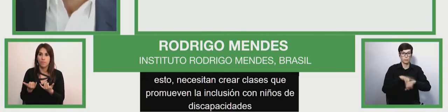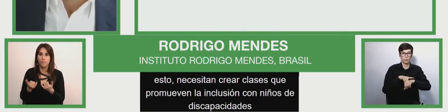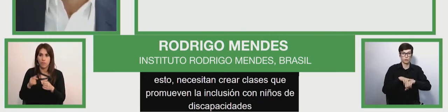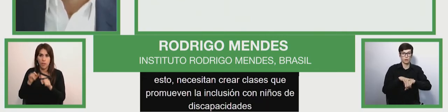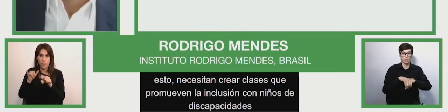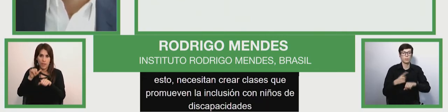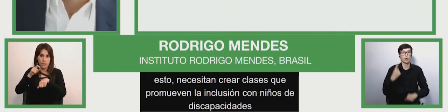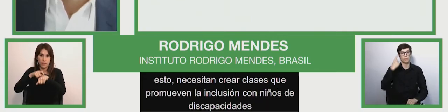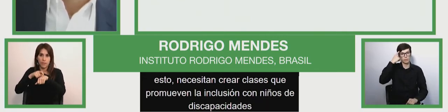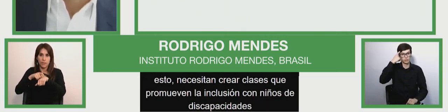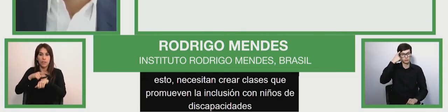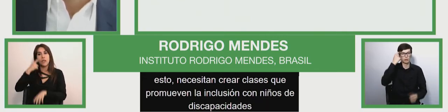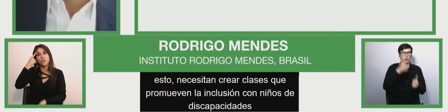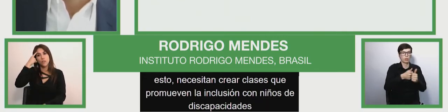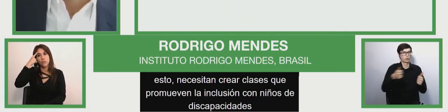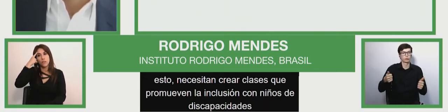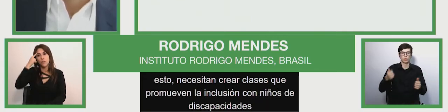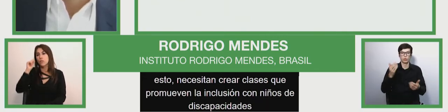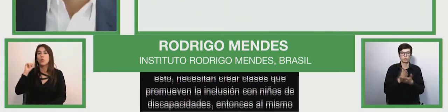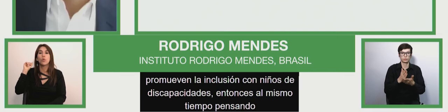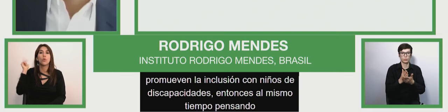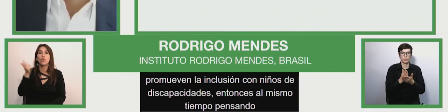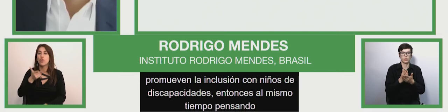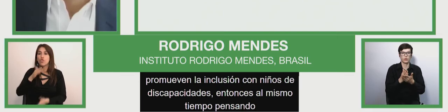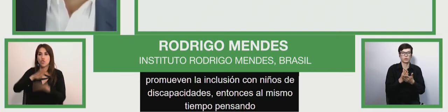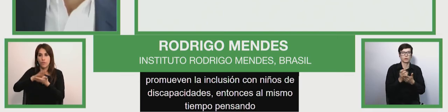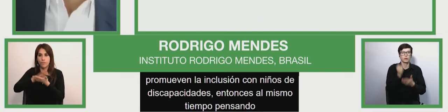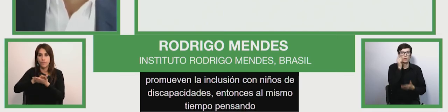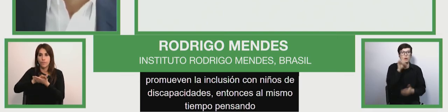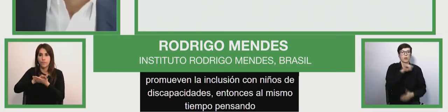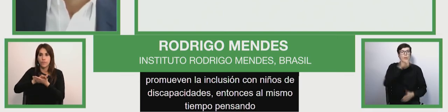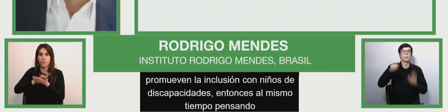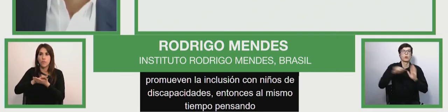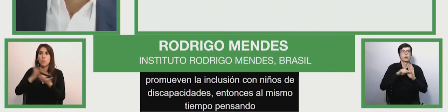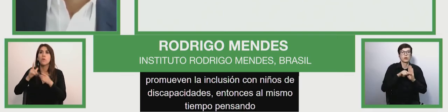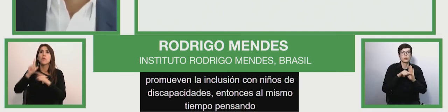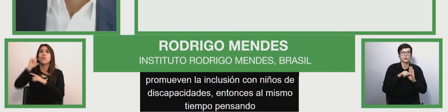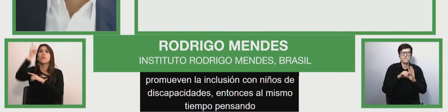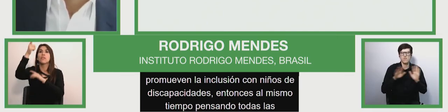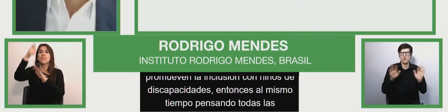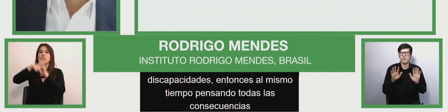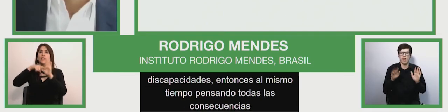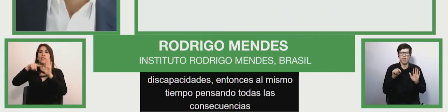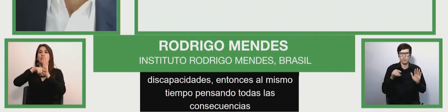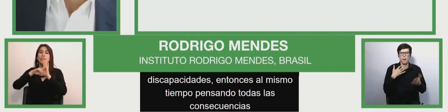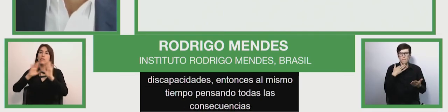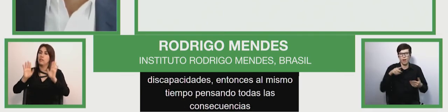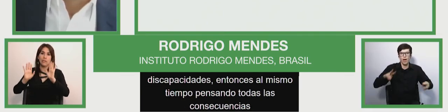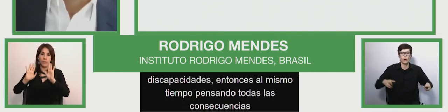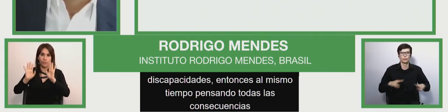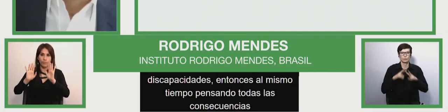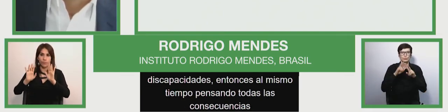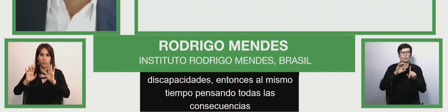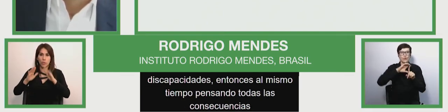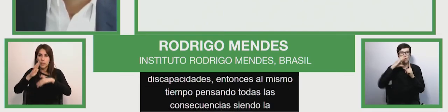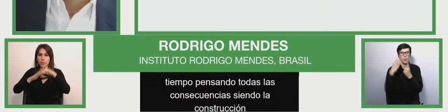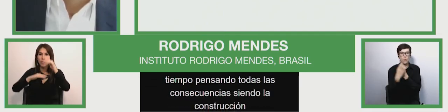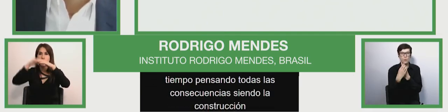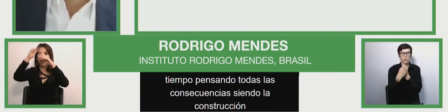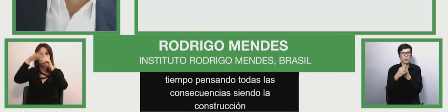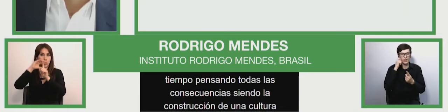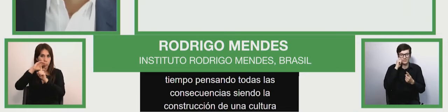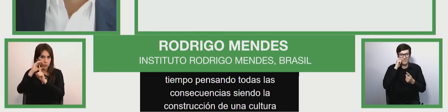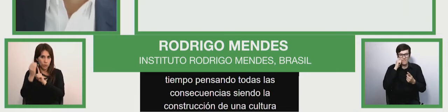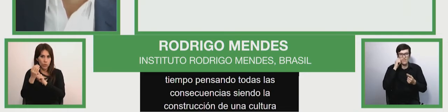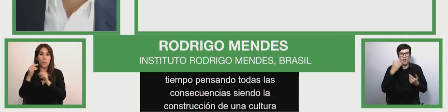en todos los estudiantes las consecuencias siendo la construcción de una cultura que valora la